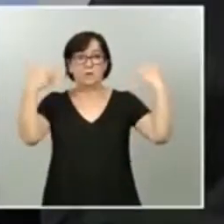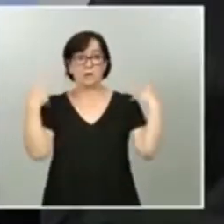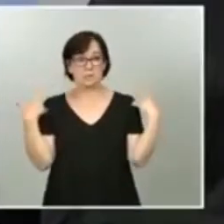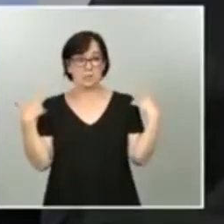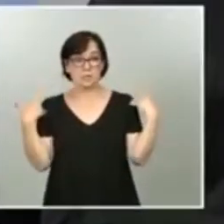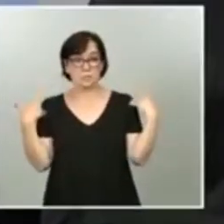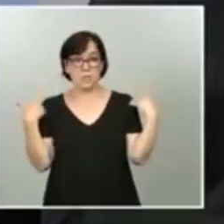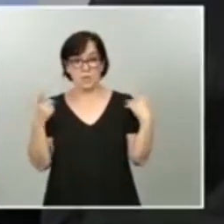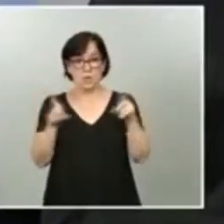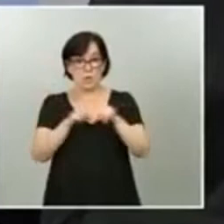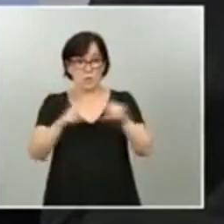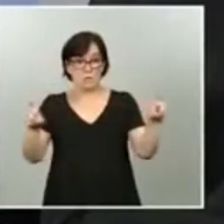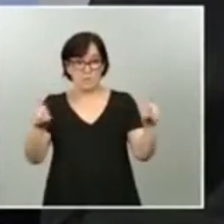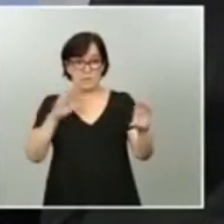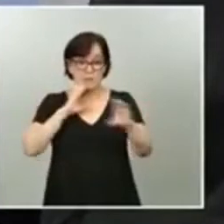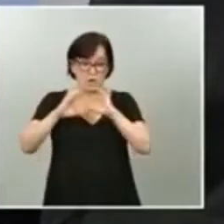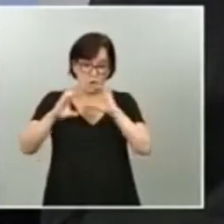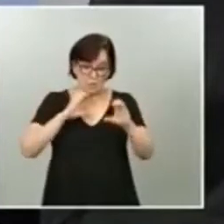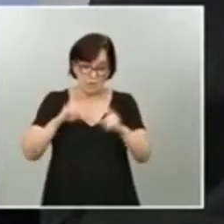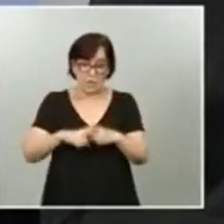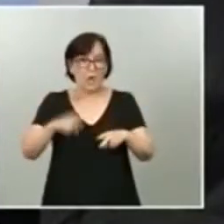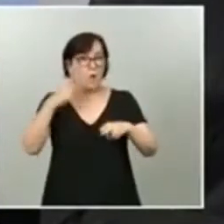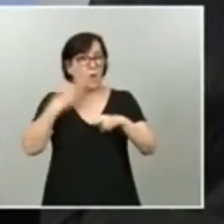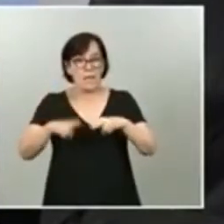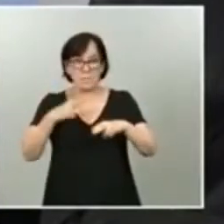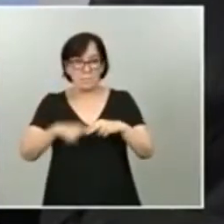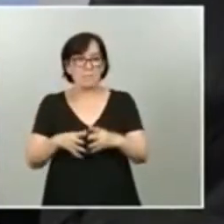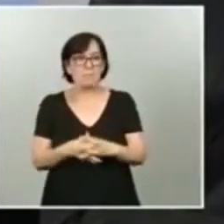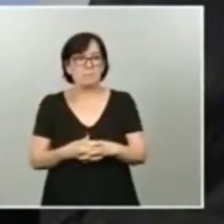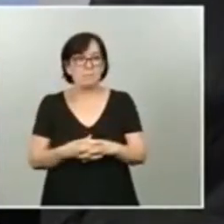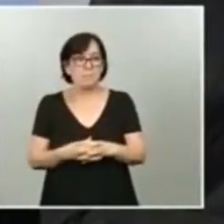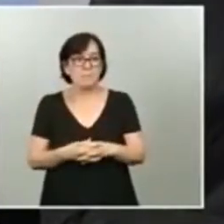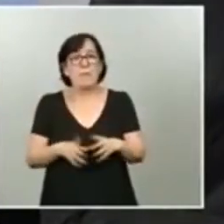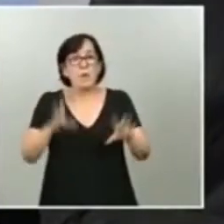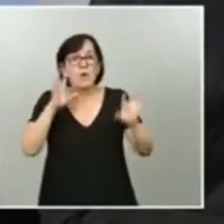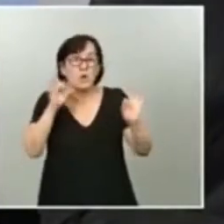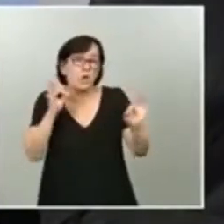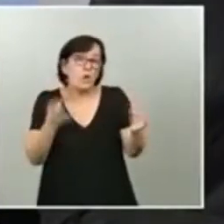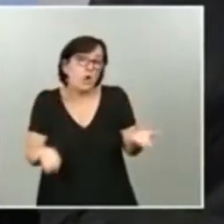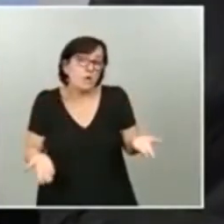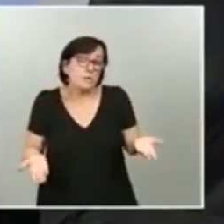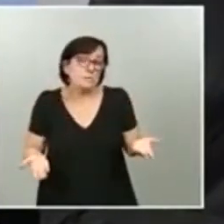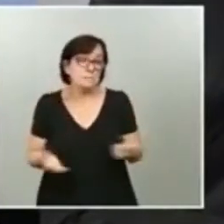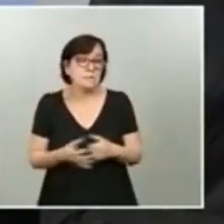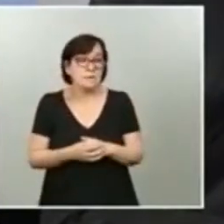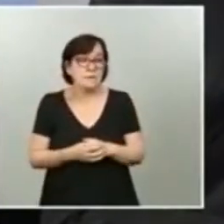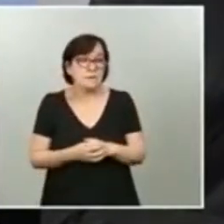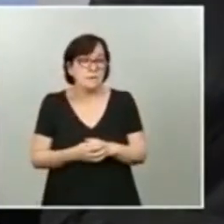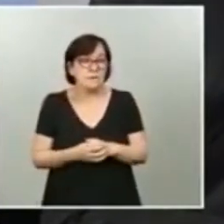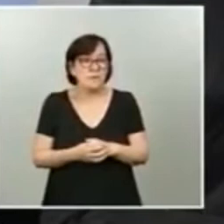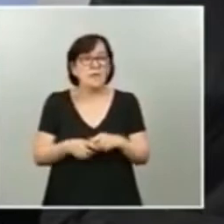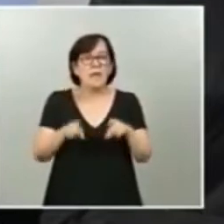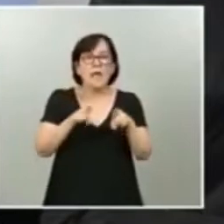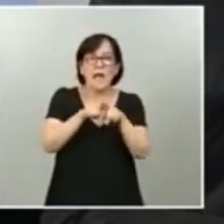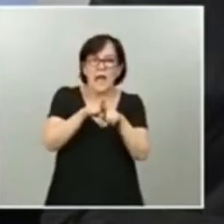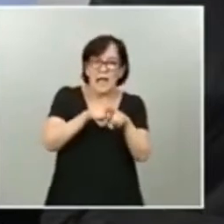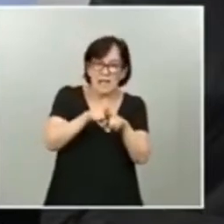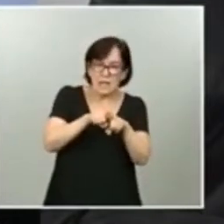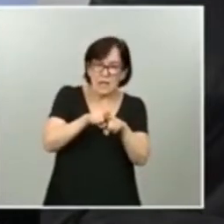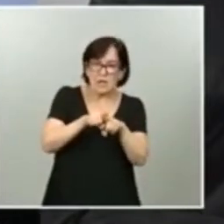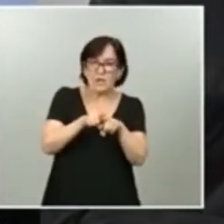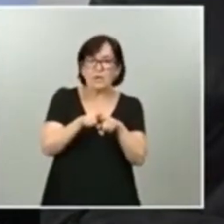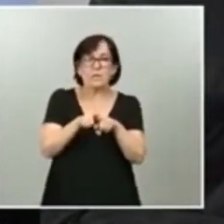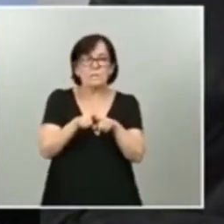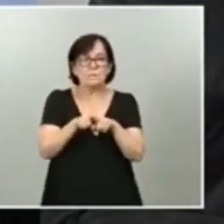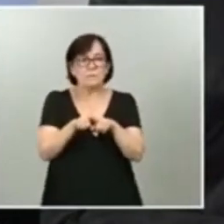empresa de comunicación o en la política, pues lógicamente está sometido tanto a la crítica como al